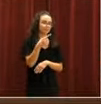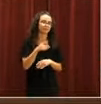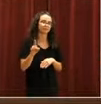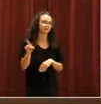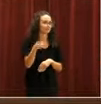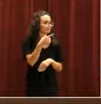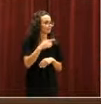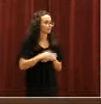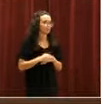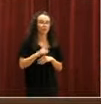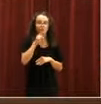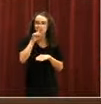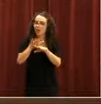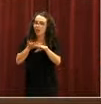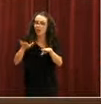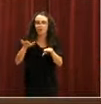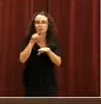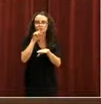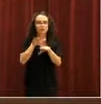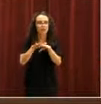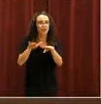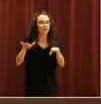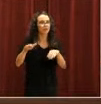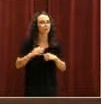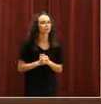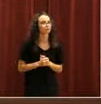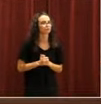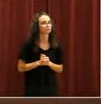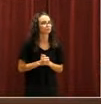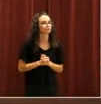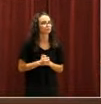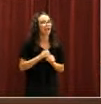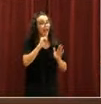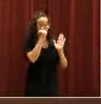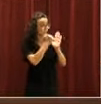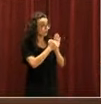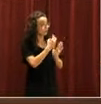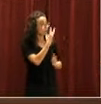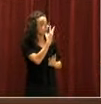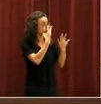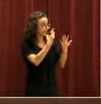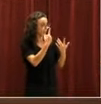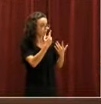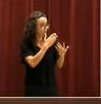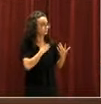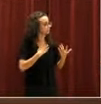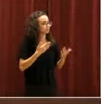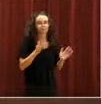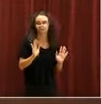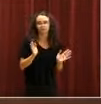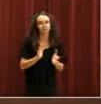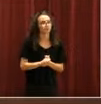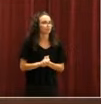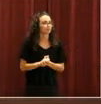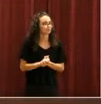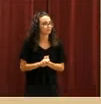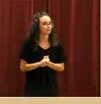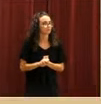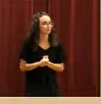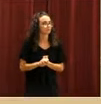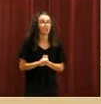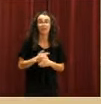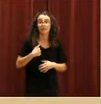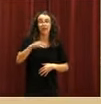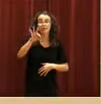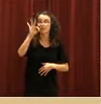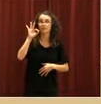silencio o expulsarían más gente. pedir la palabra por el artículo 81 y para pedir explicaciones. No ha habido alusiones, señor Negruela. Lo que ha habido es una decisión que